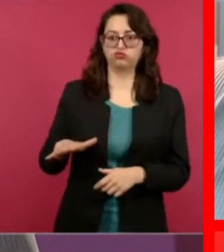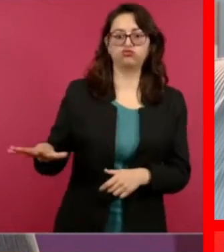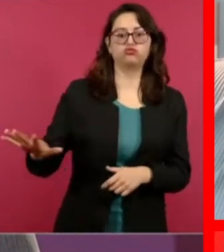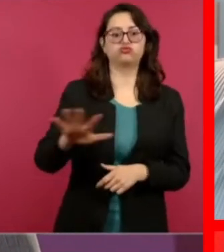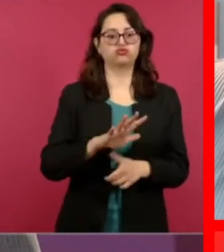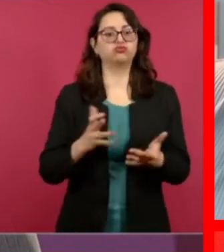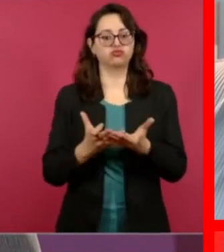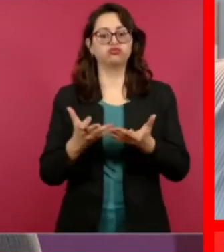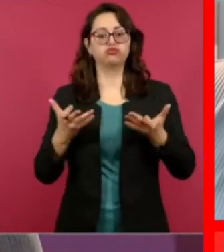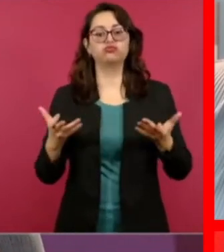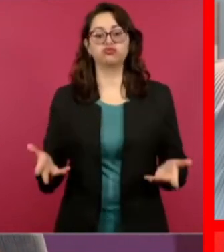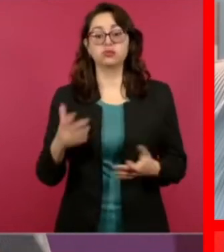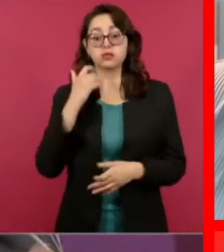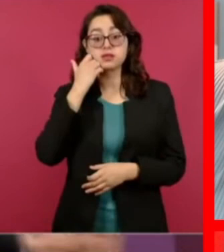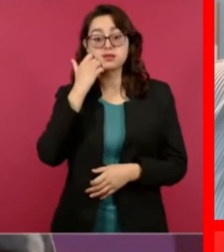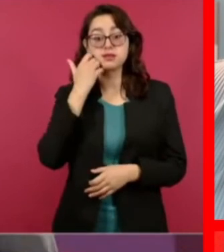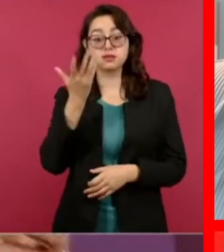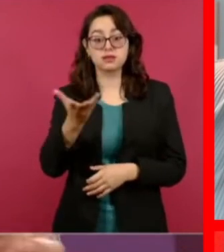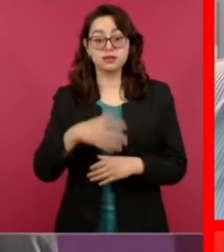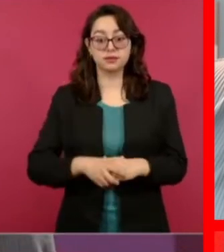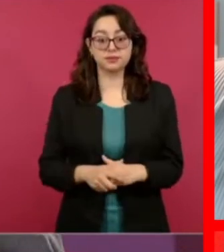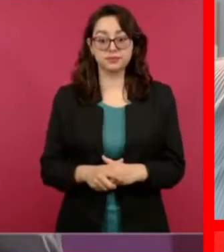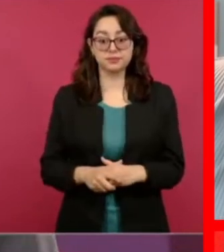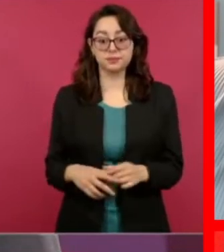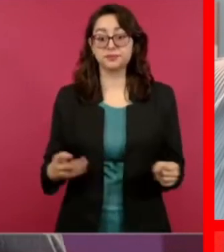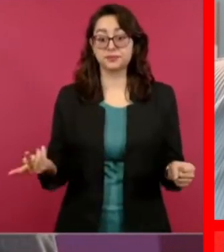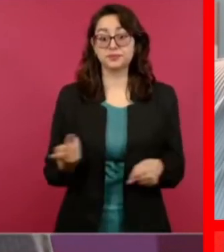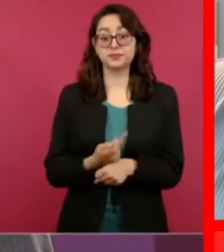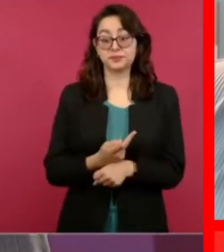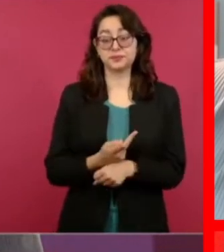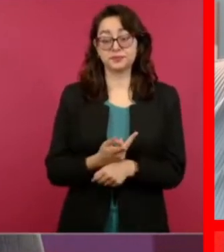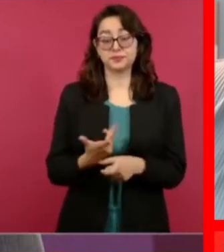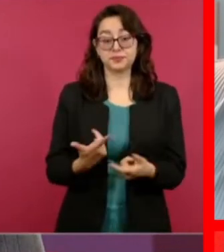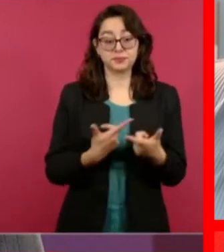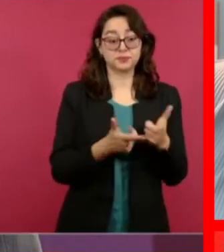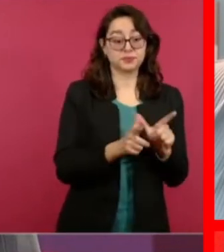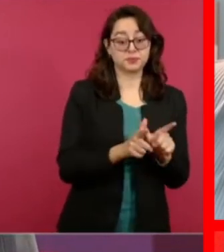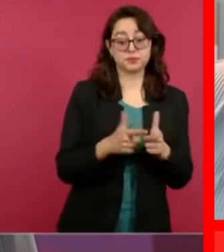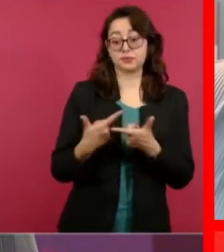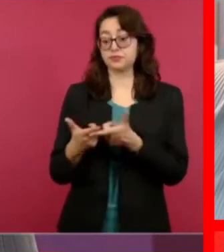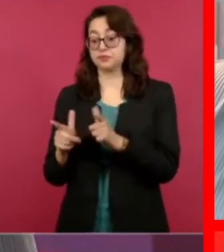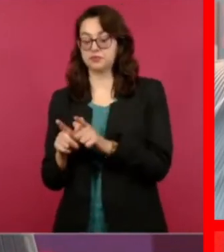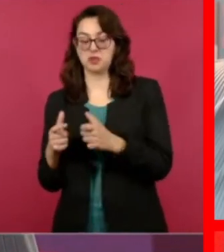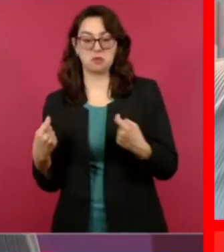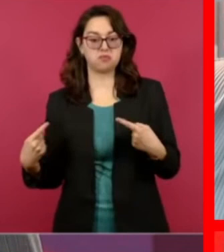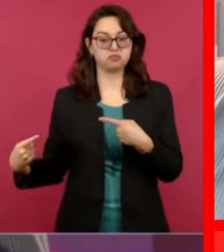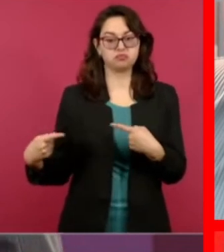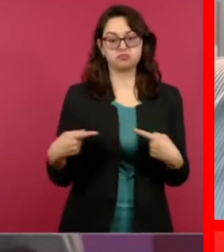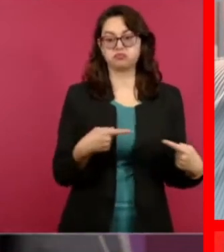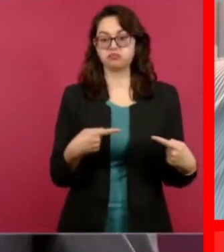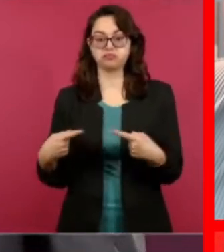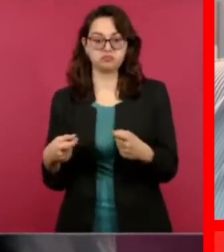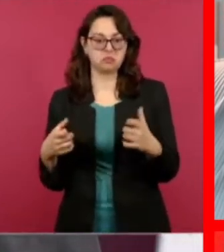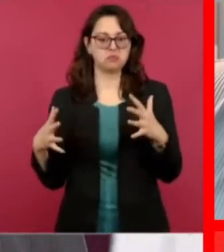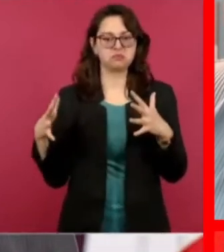Y se enfrentan, afortunadamente no han